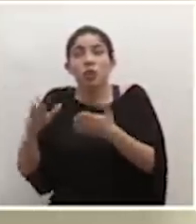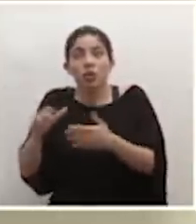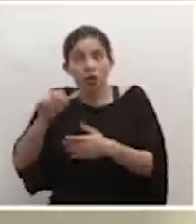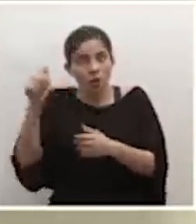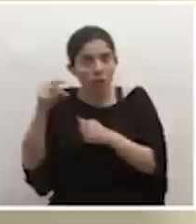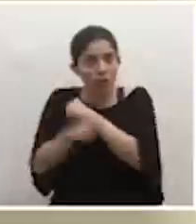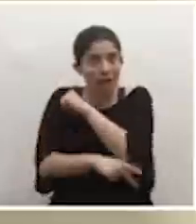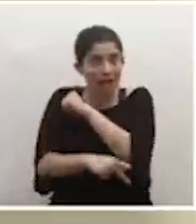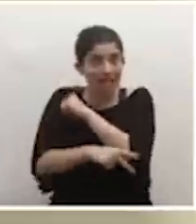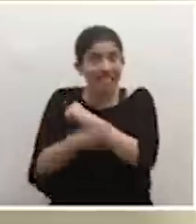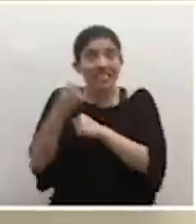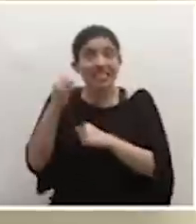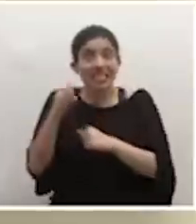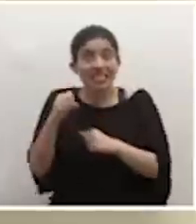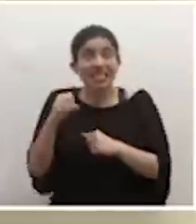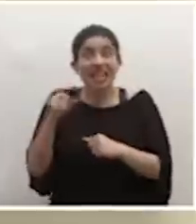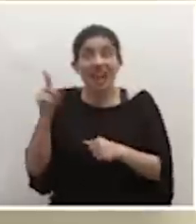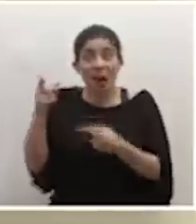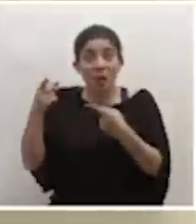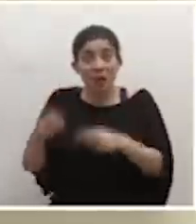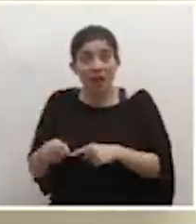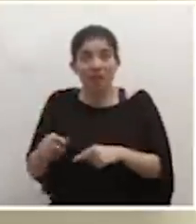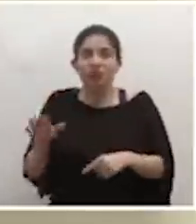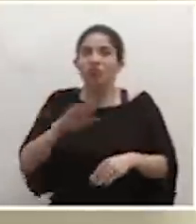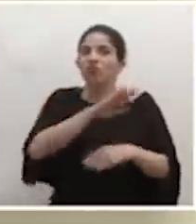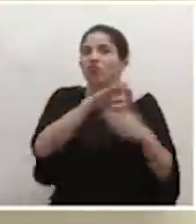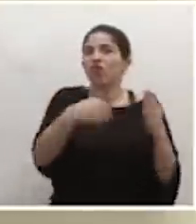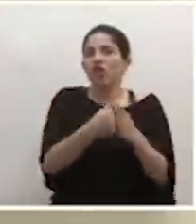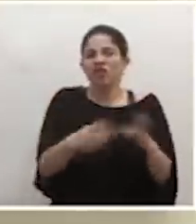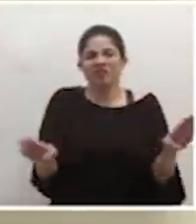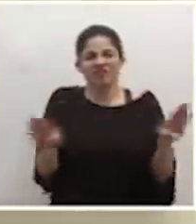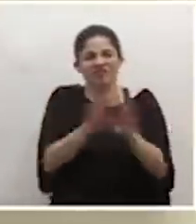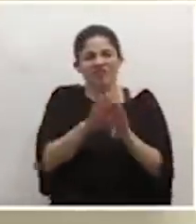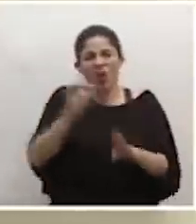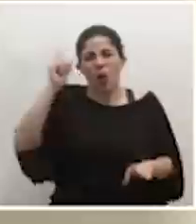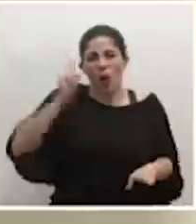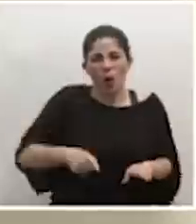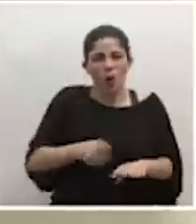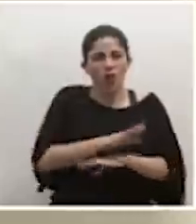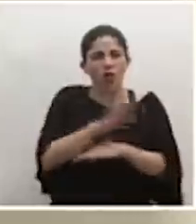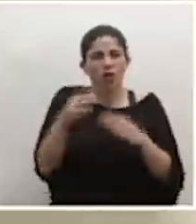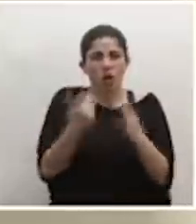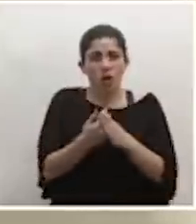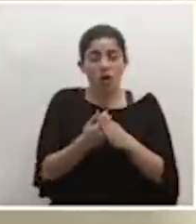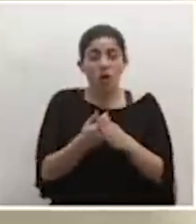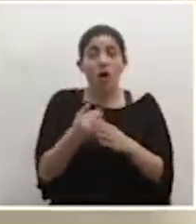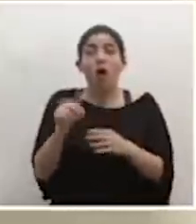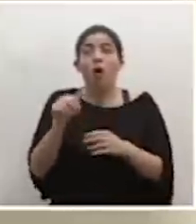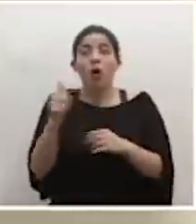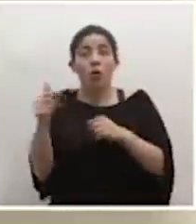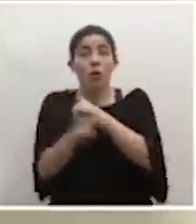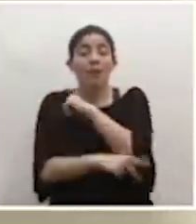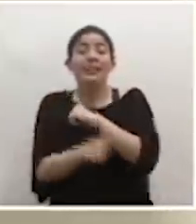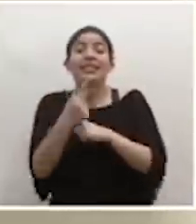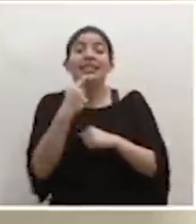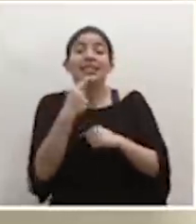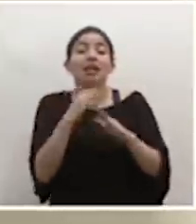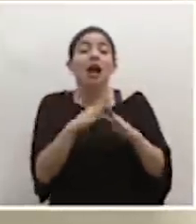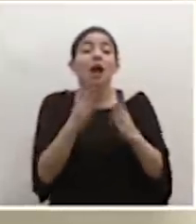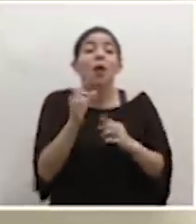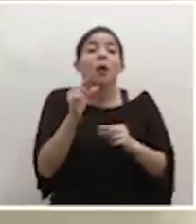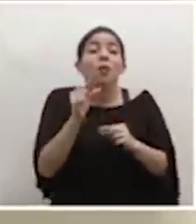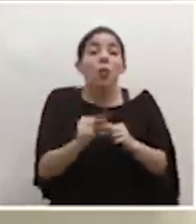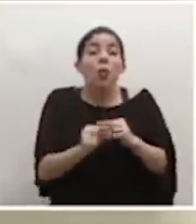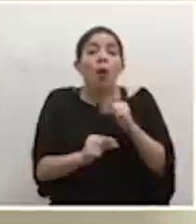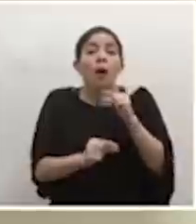estaríamos en este momento en cuarentena total. Entonces, hay varios artículos ya justamente que hablan de que la apertura progresiva